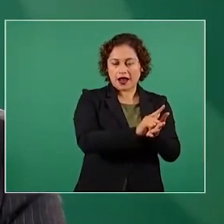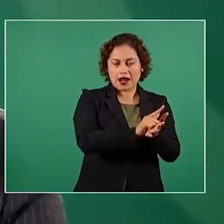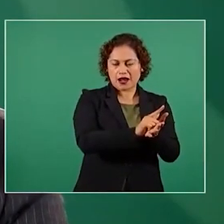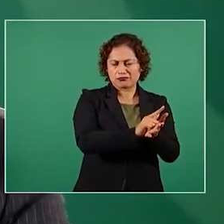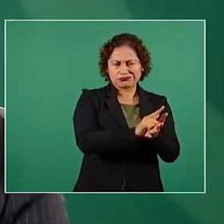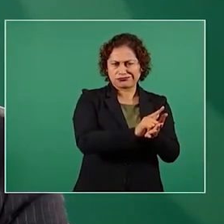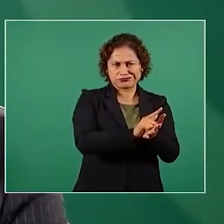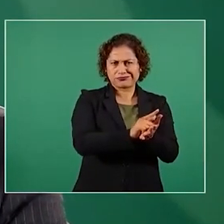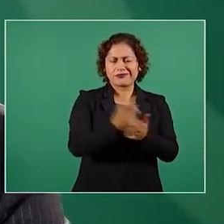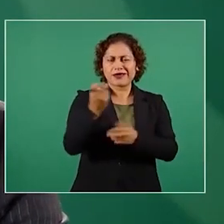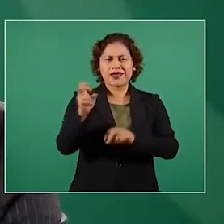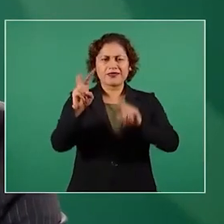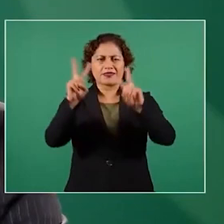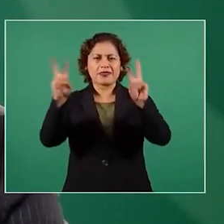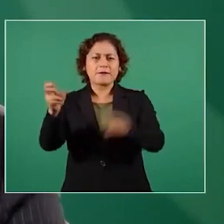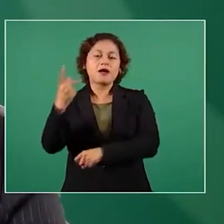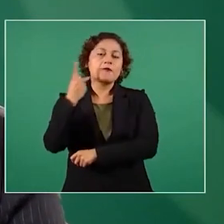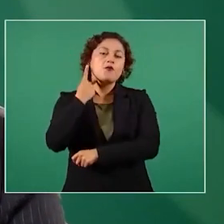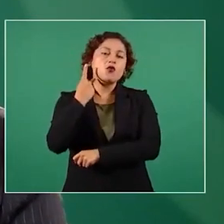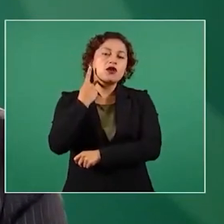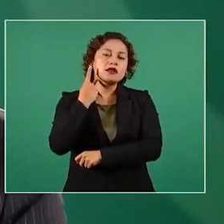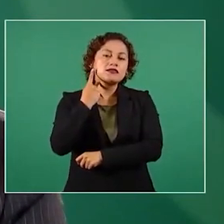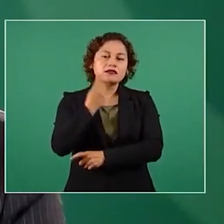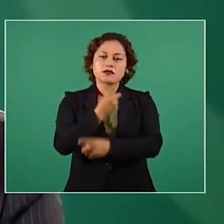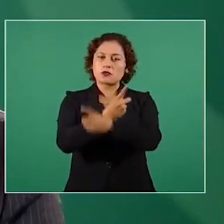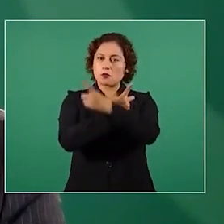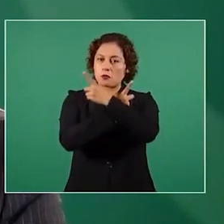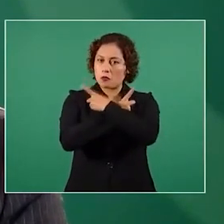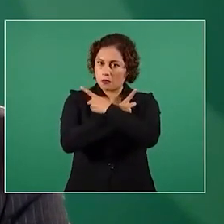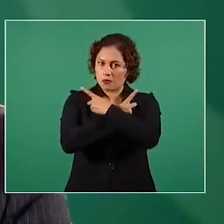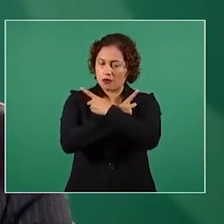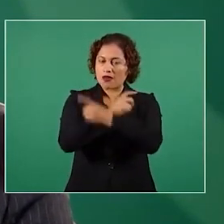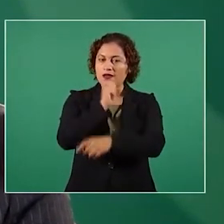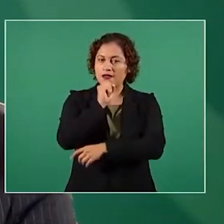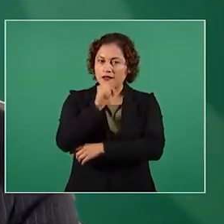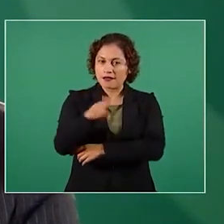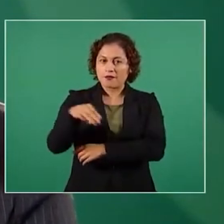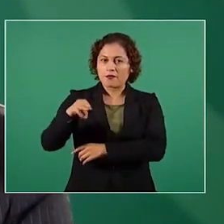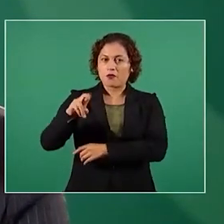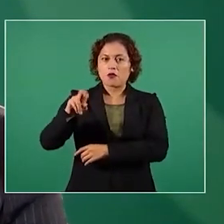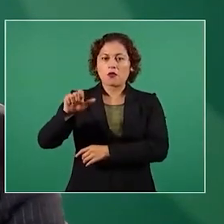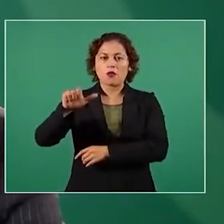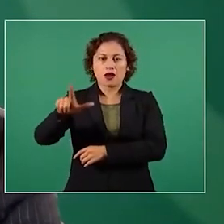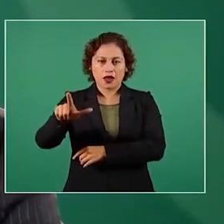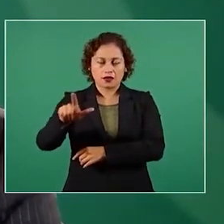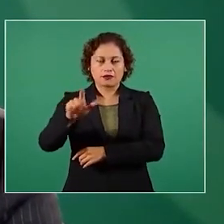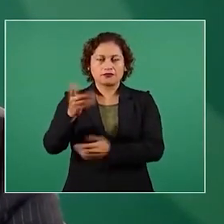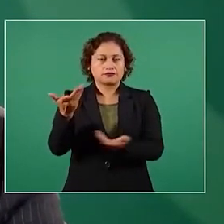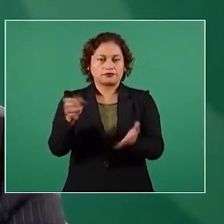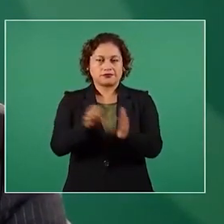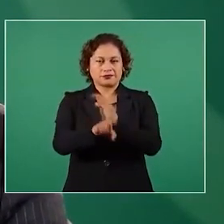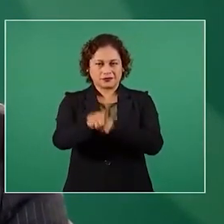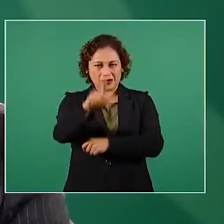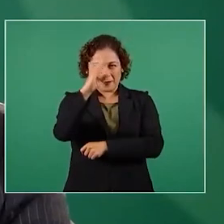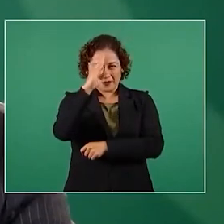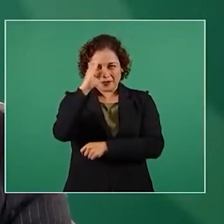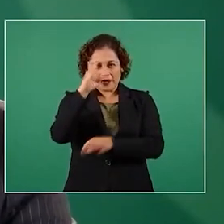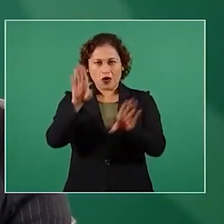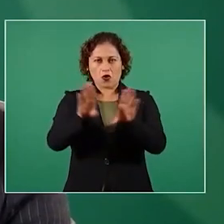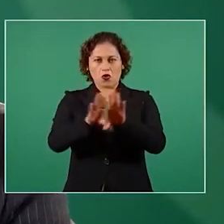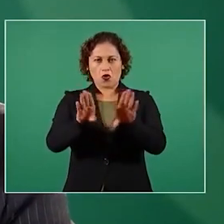cómo va a gobernar un presidente un país